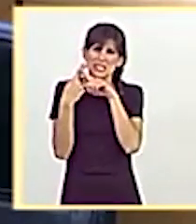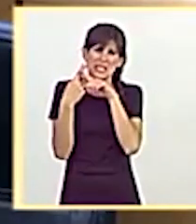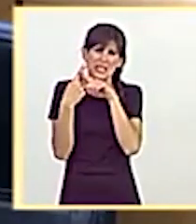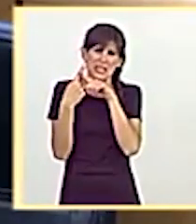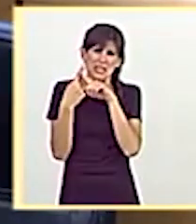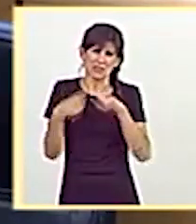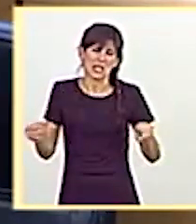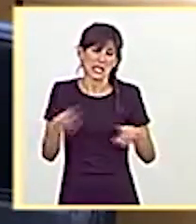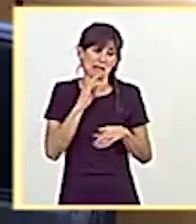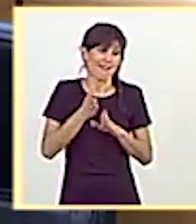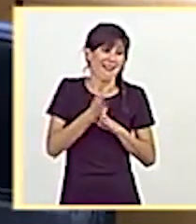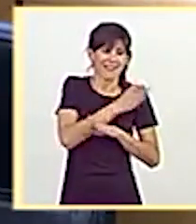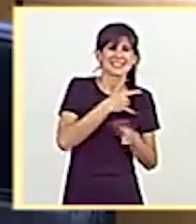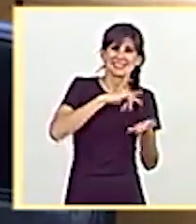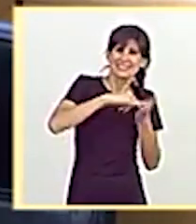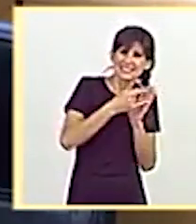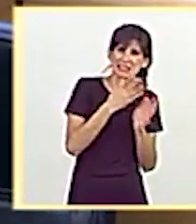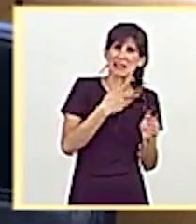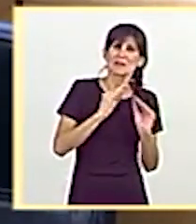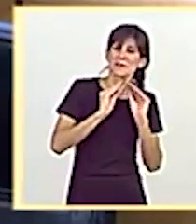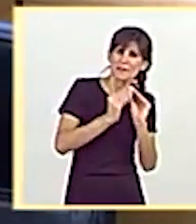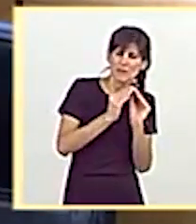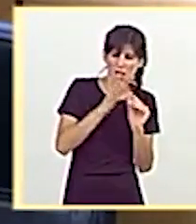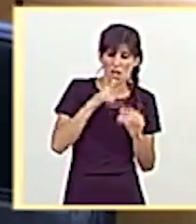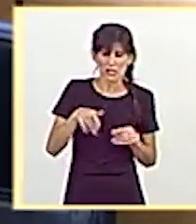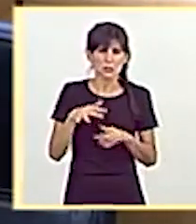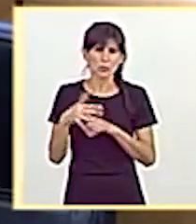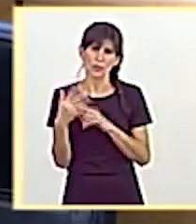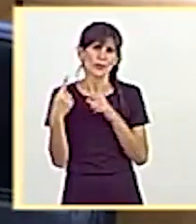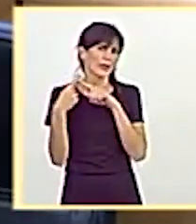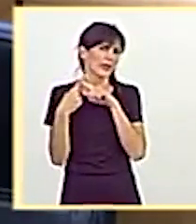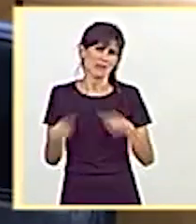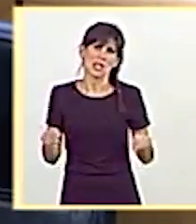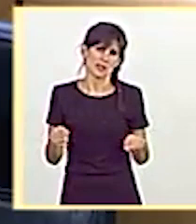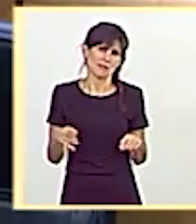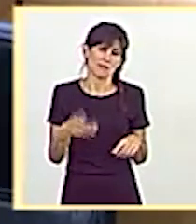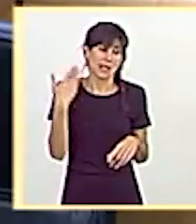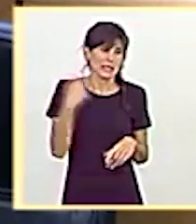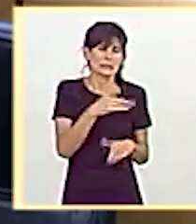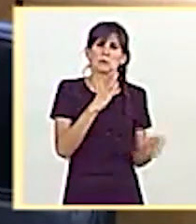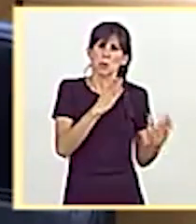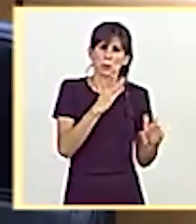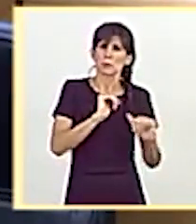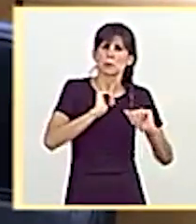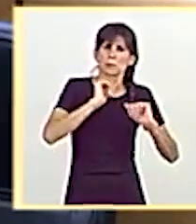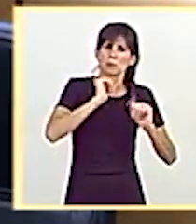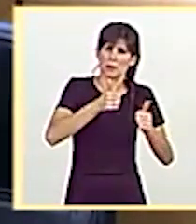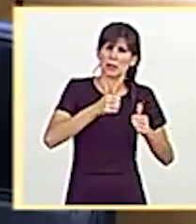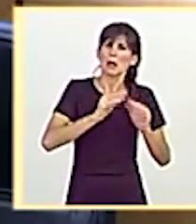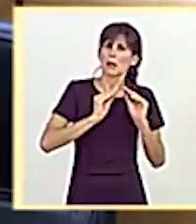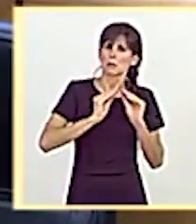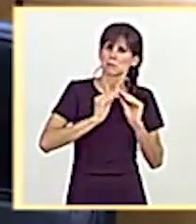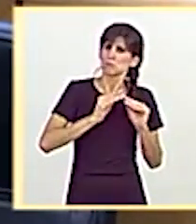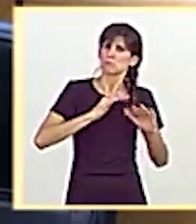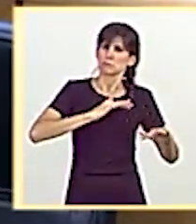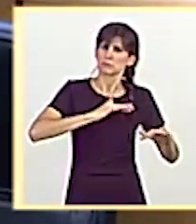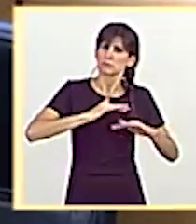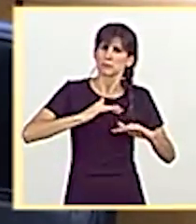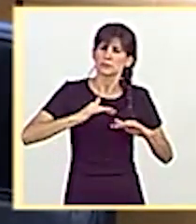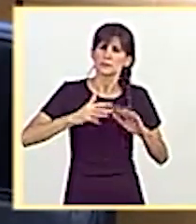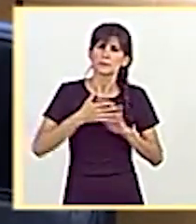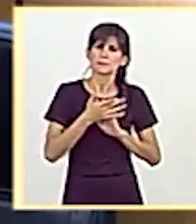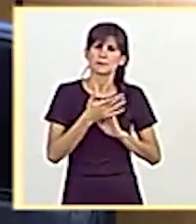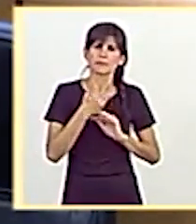planificó esta variante. Ahora, en aquel momento, se iniciaron las actuaciones de